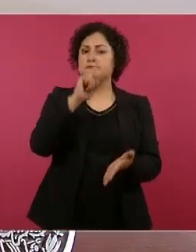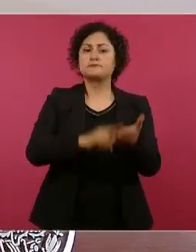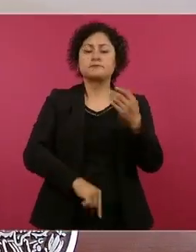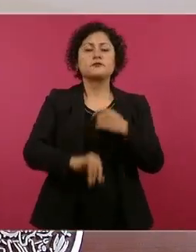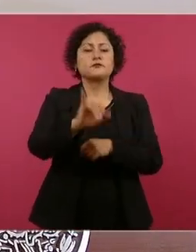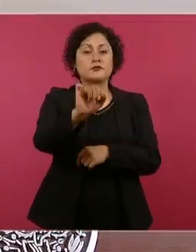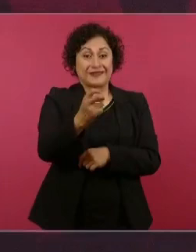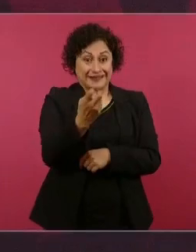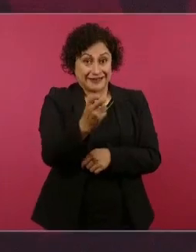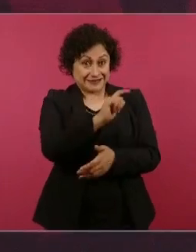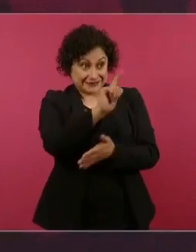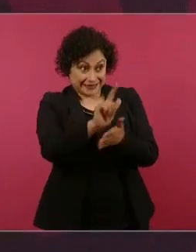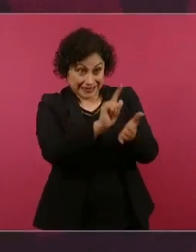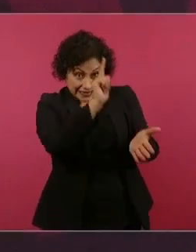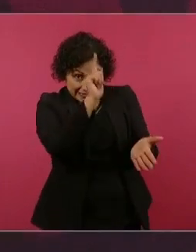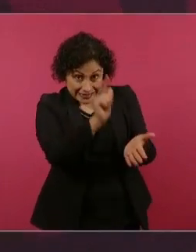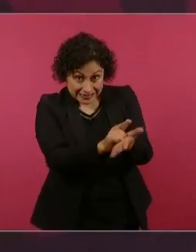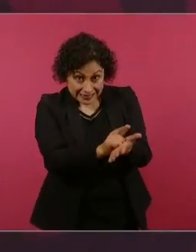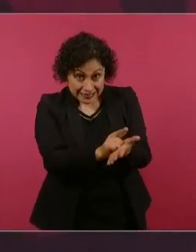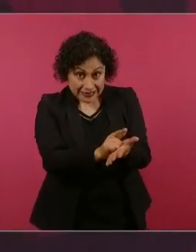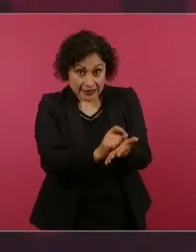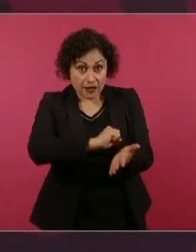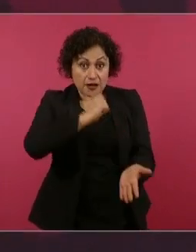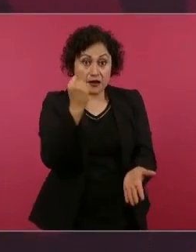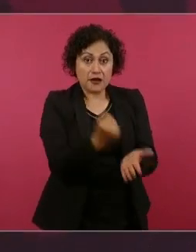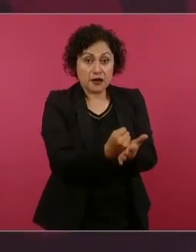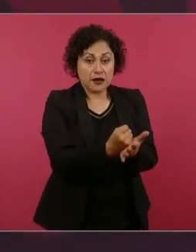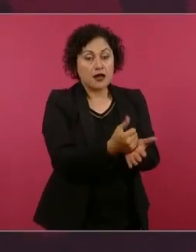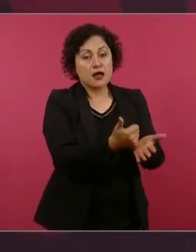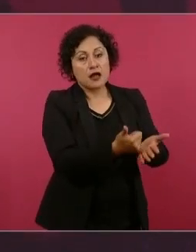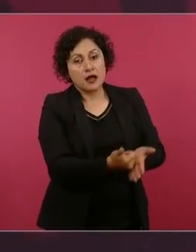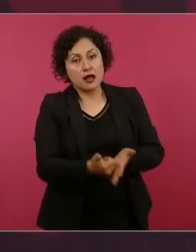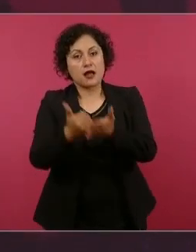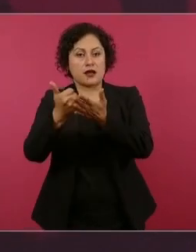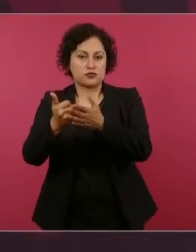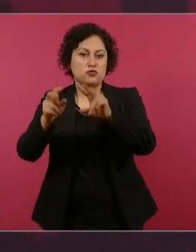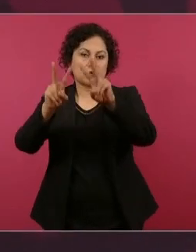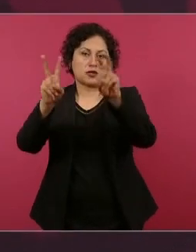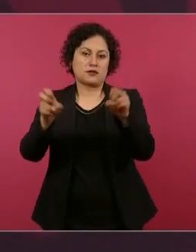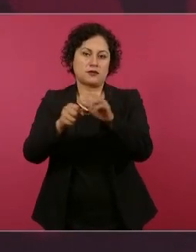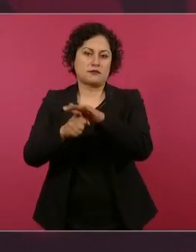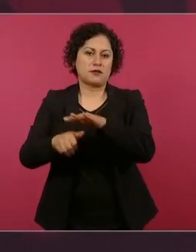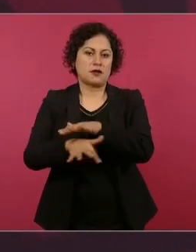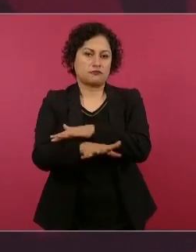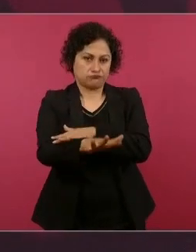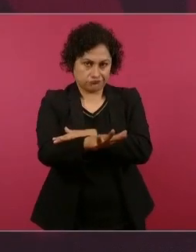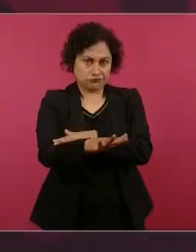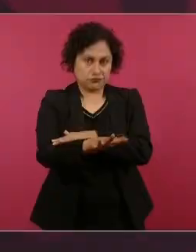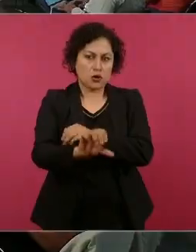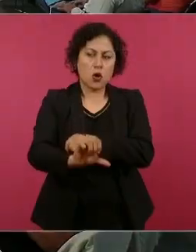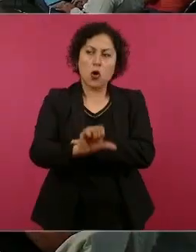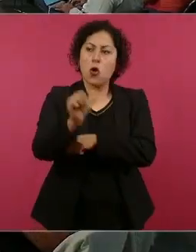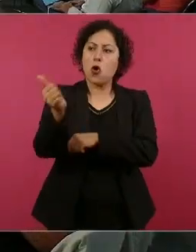Ayotzinapa y en otros casos, pero fundamentalmente para Ayotzinapa,